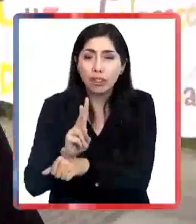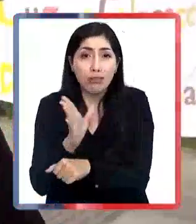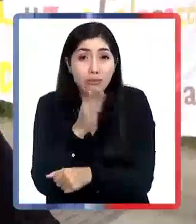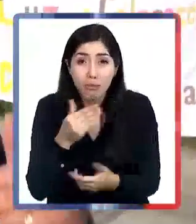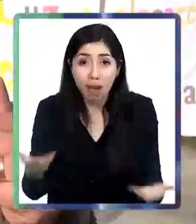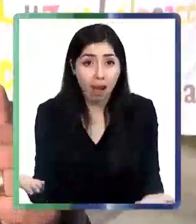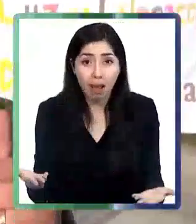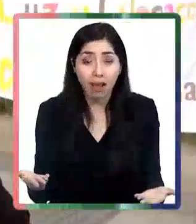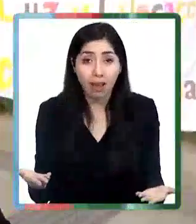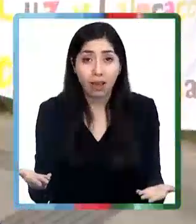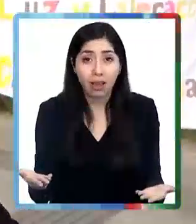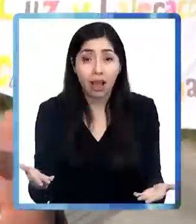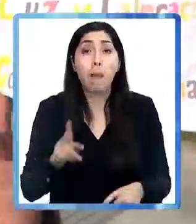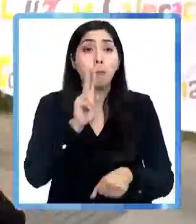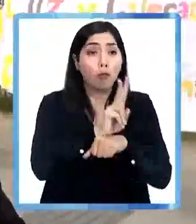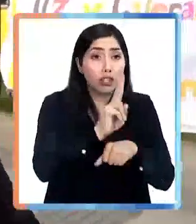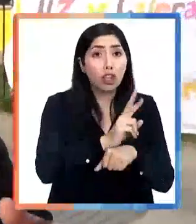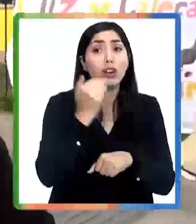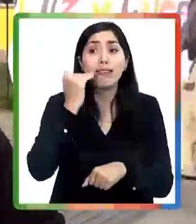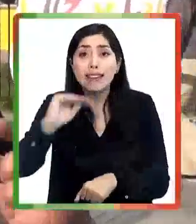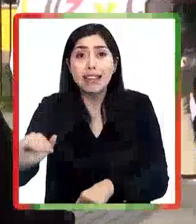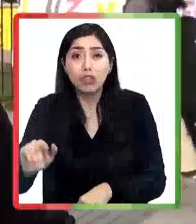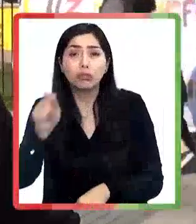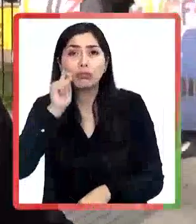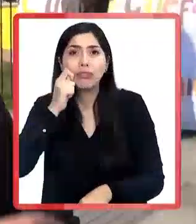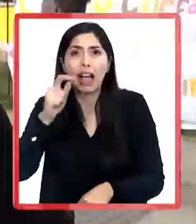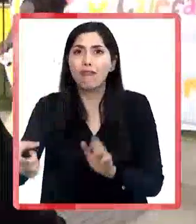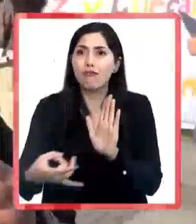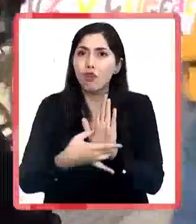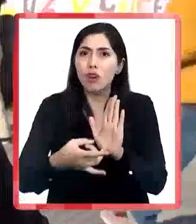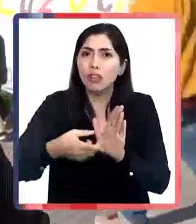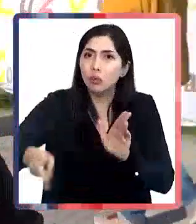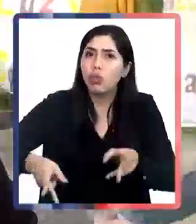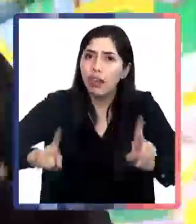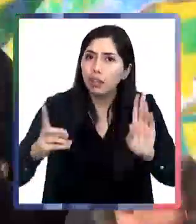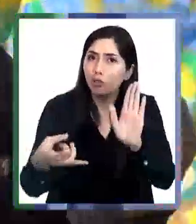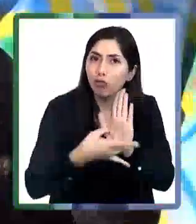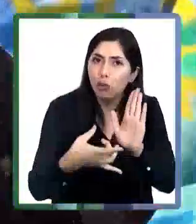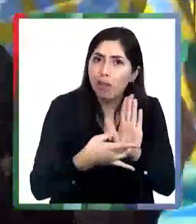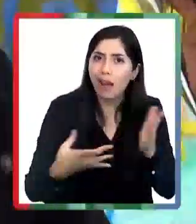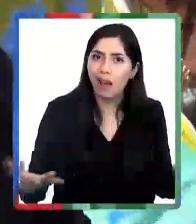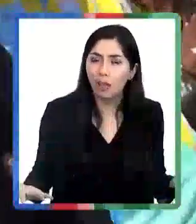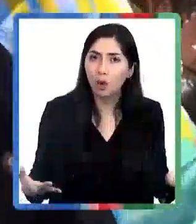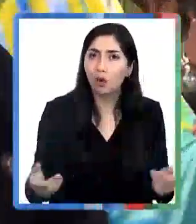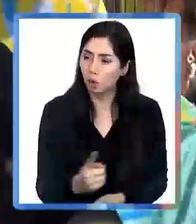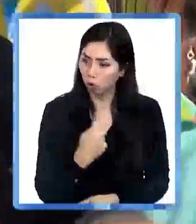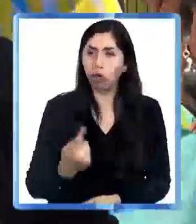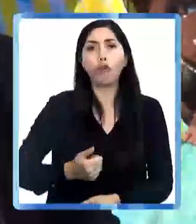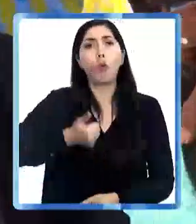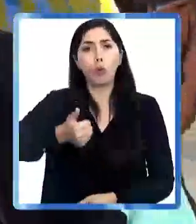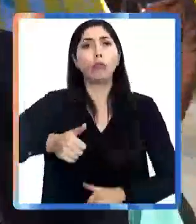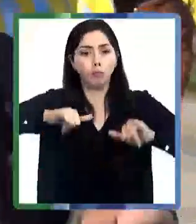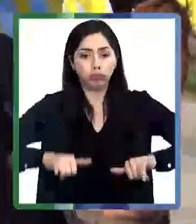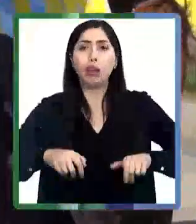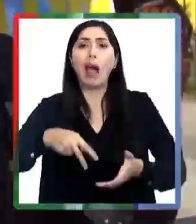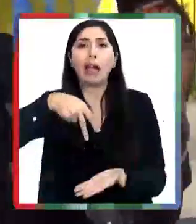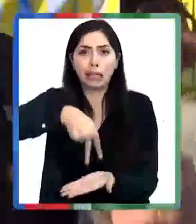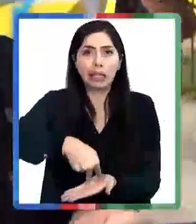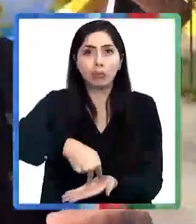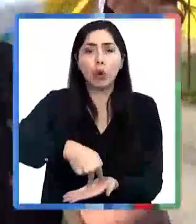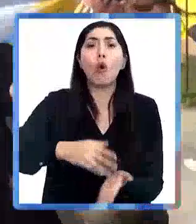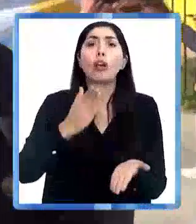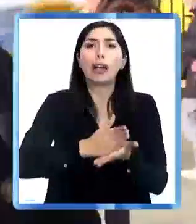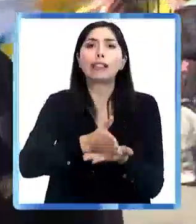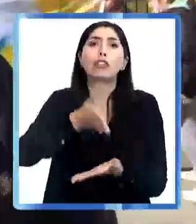profesores. Tanto los docentes como los niños están siendo vulnerados en sus derechos. Estamos dispuestos a estar acá con